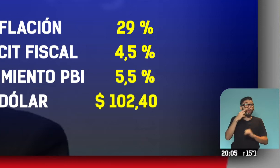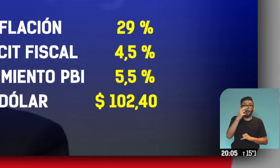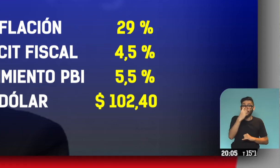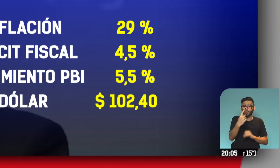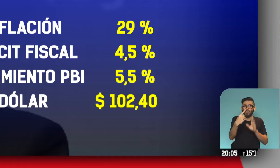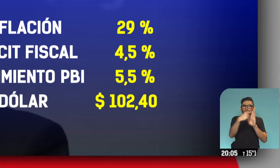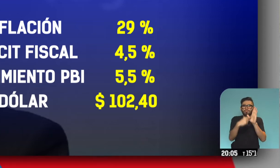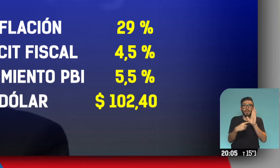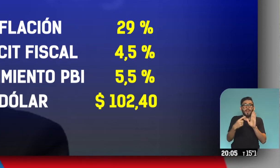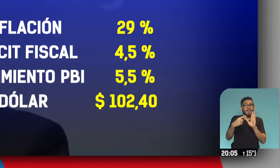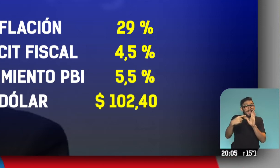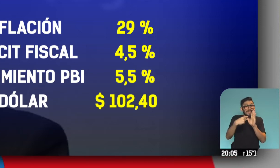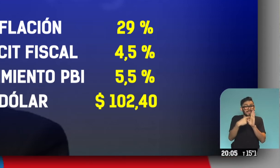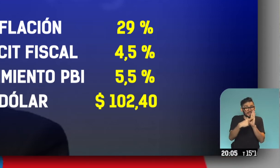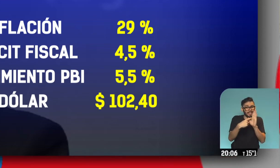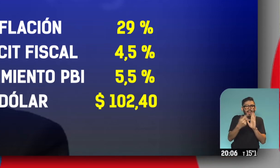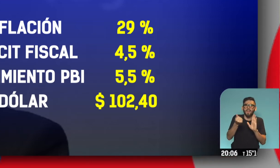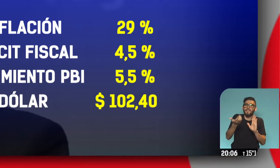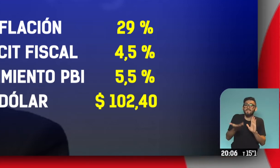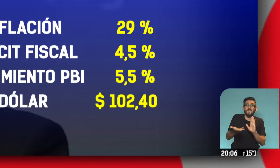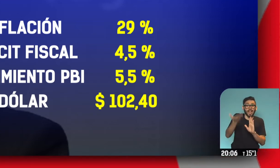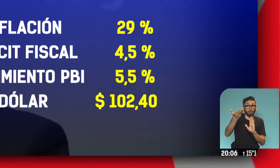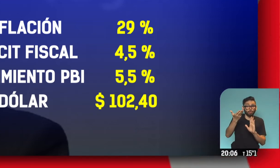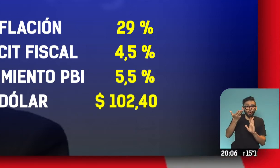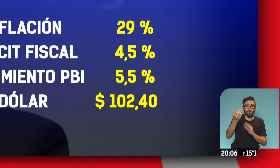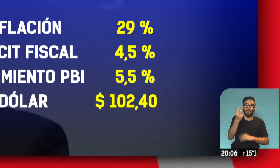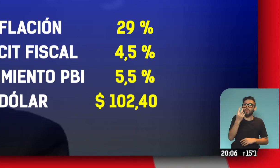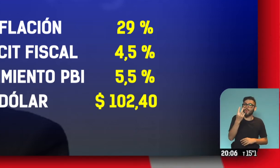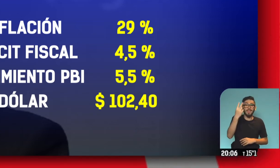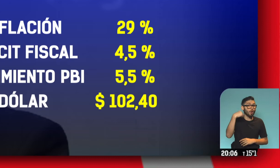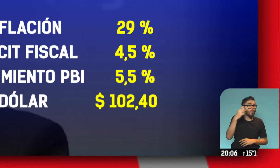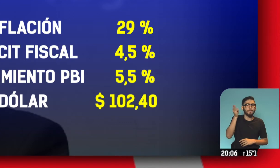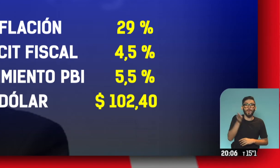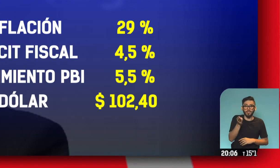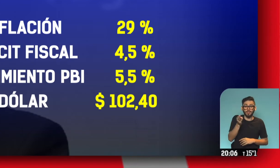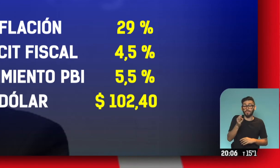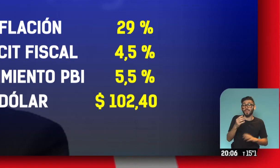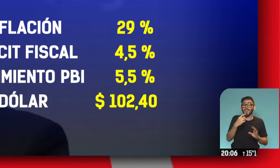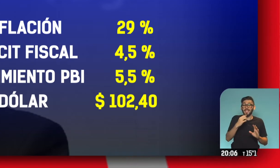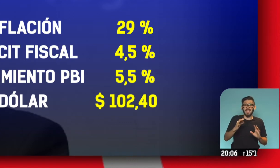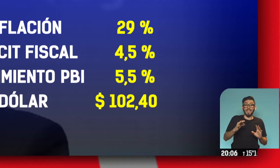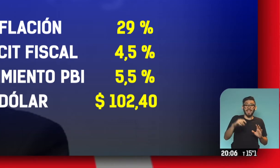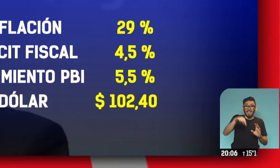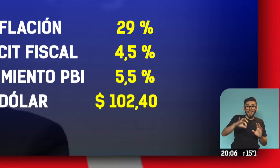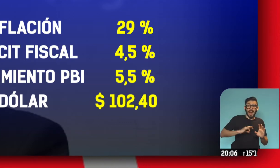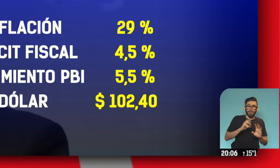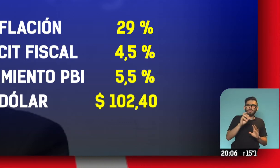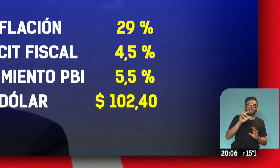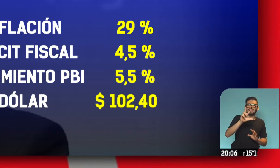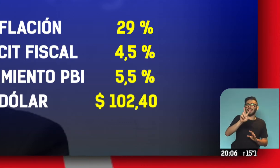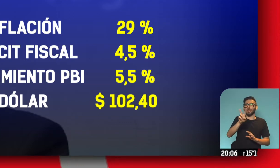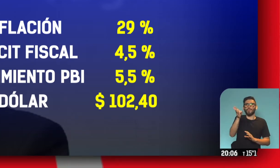inflación del 29%. Para 2020 se cree que va haber una inflación que el año va a cerrar en el 32%.